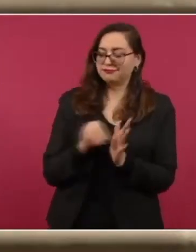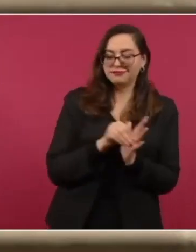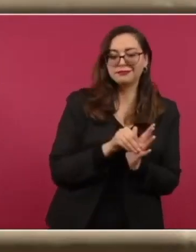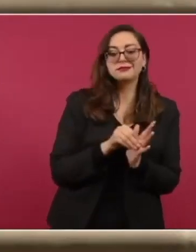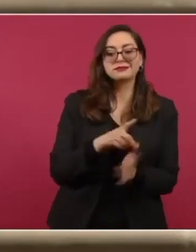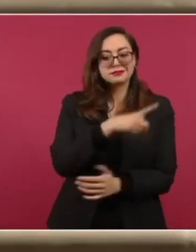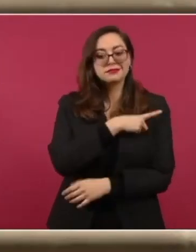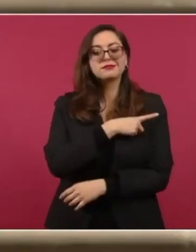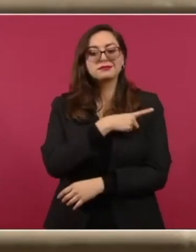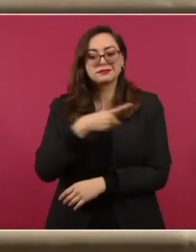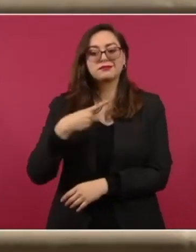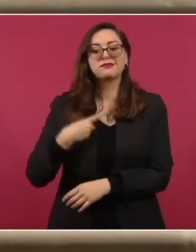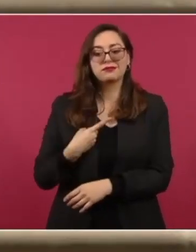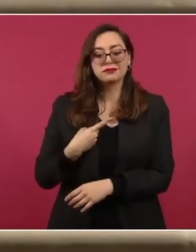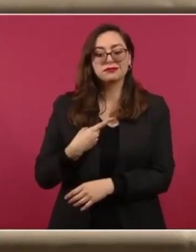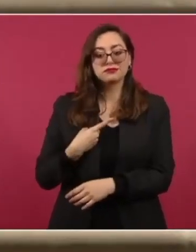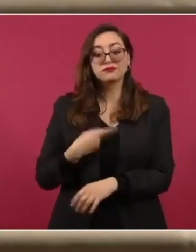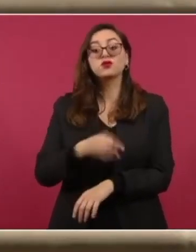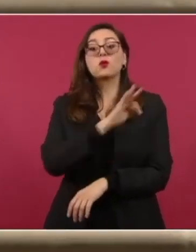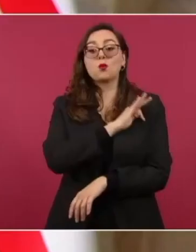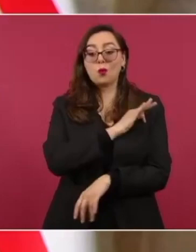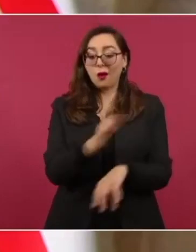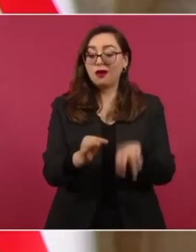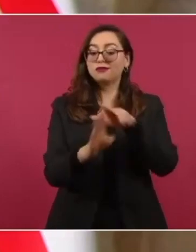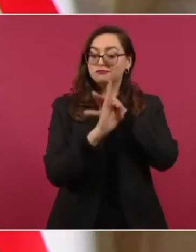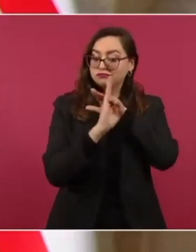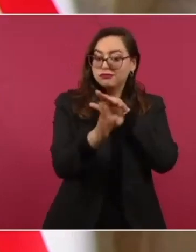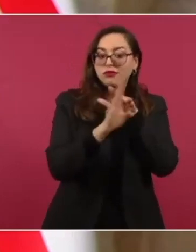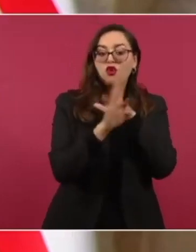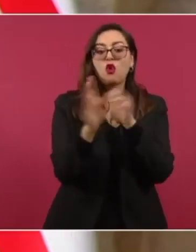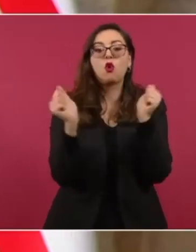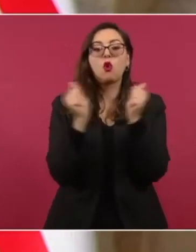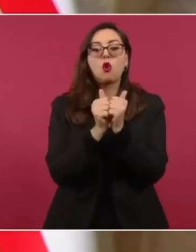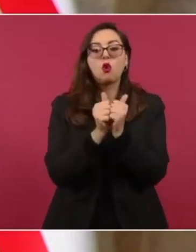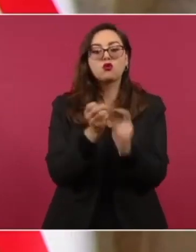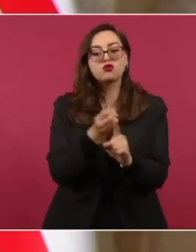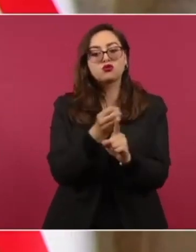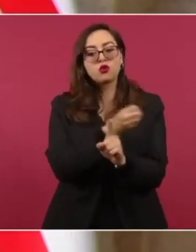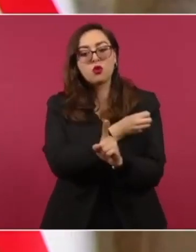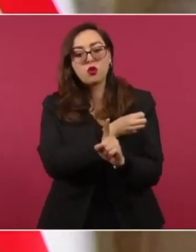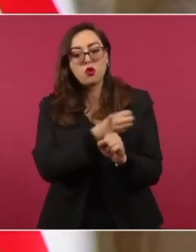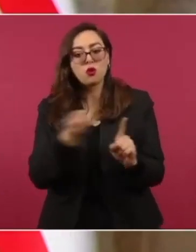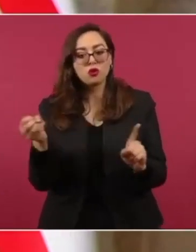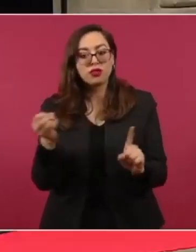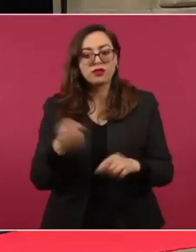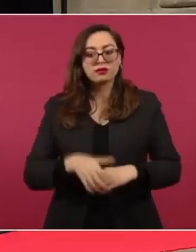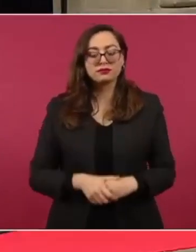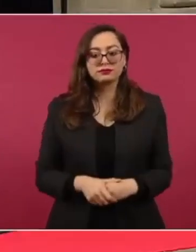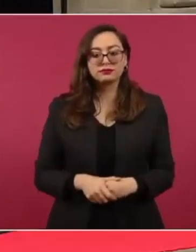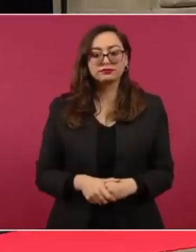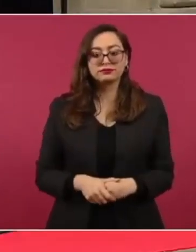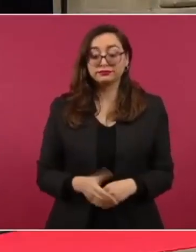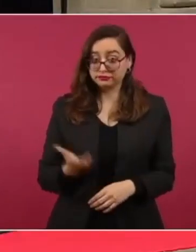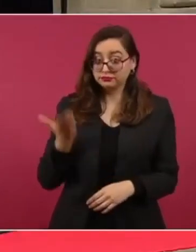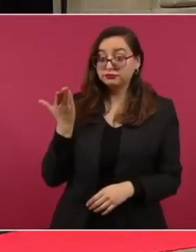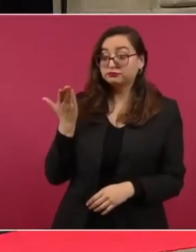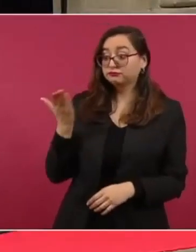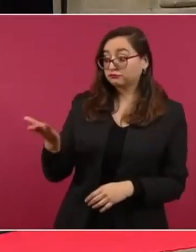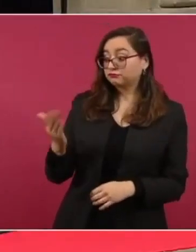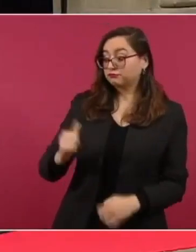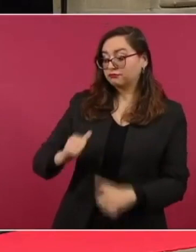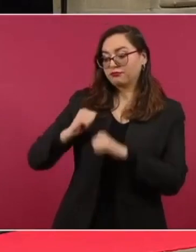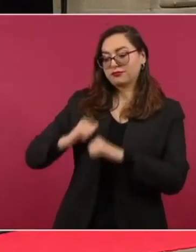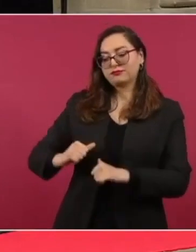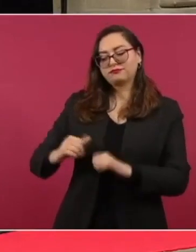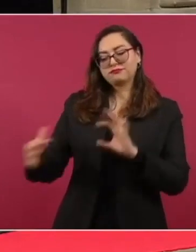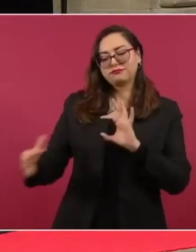ordenada. El primer ministro Trudeau es un gran